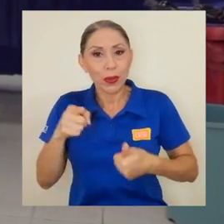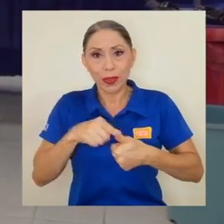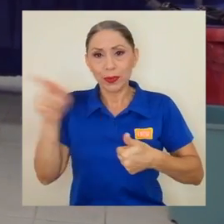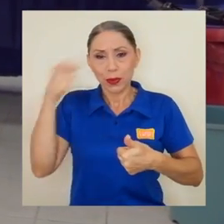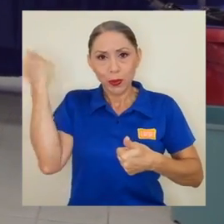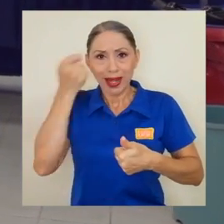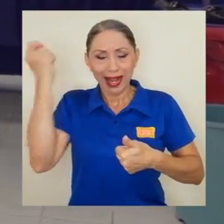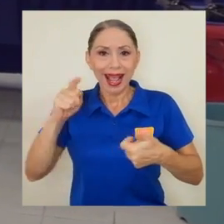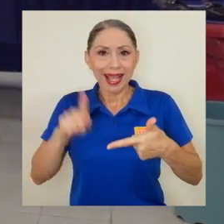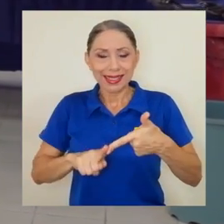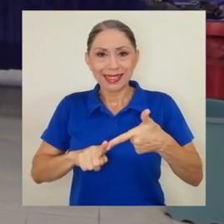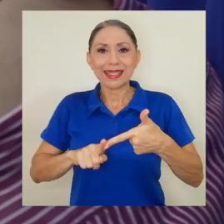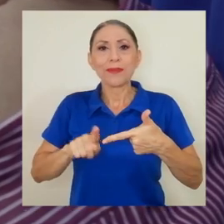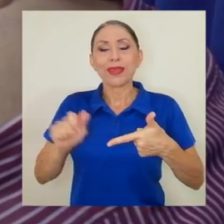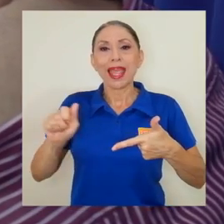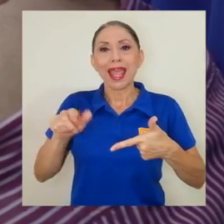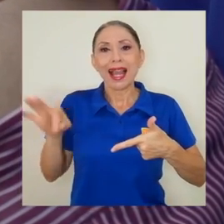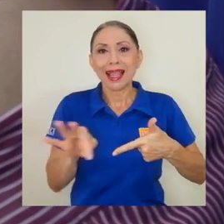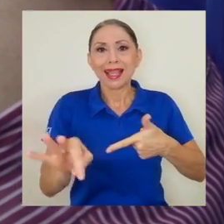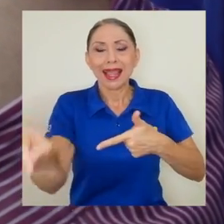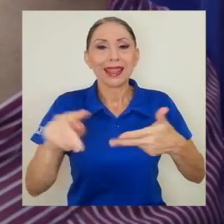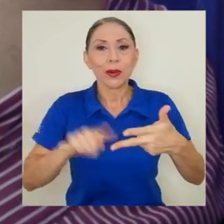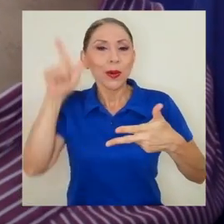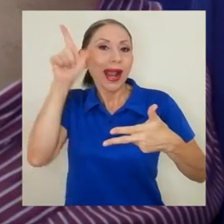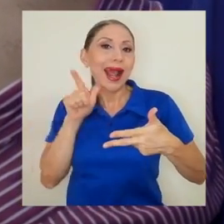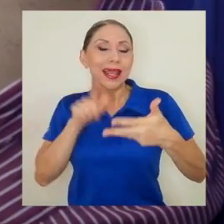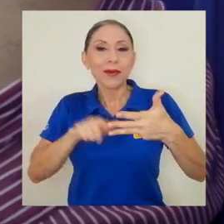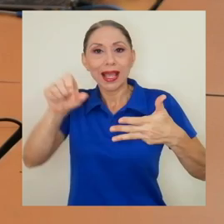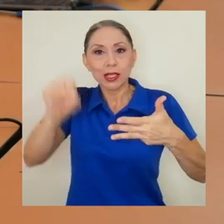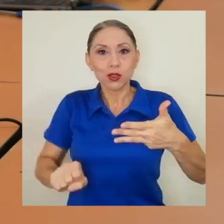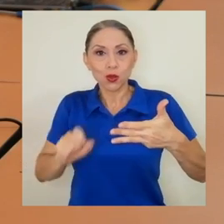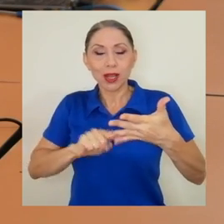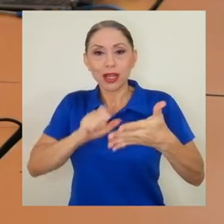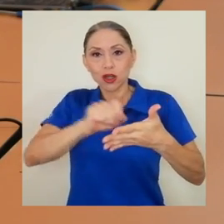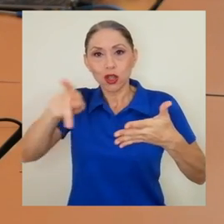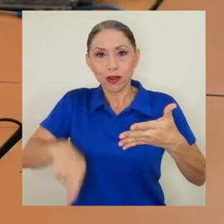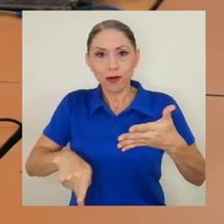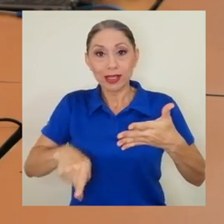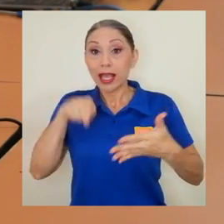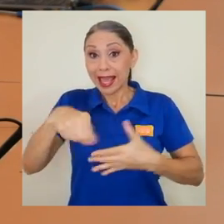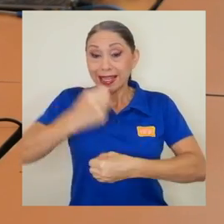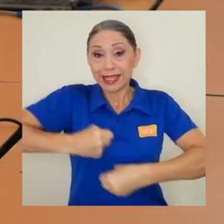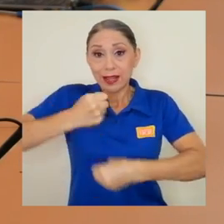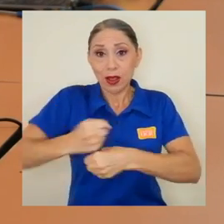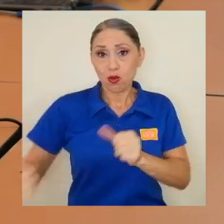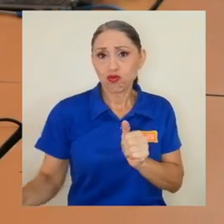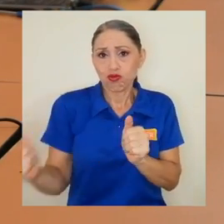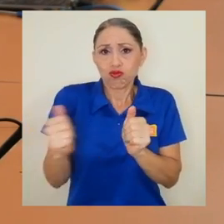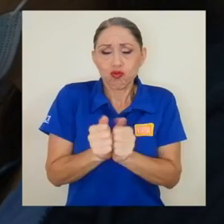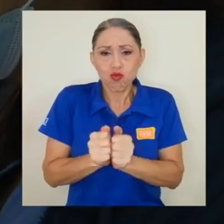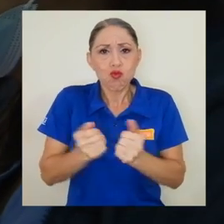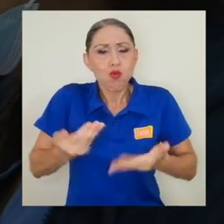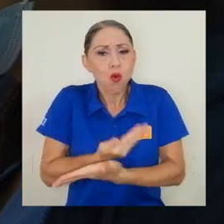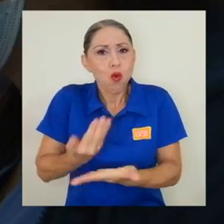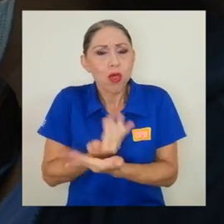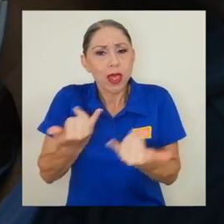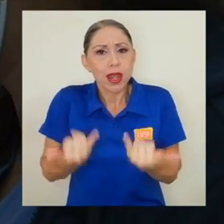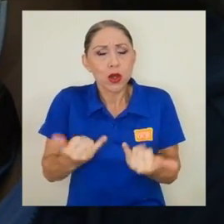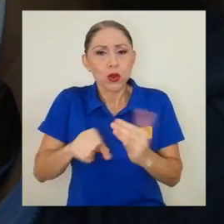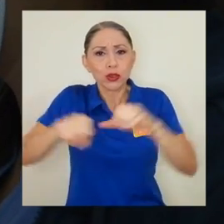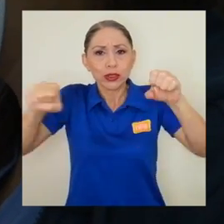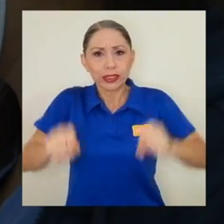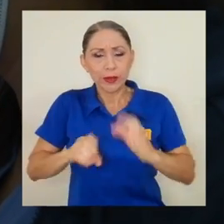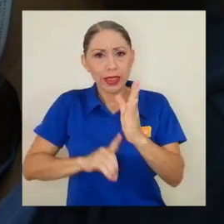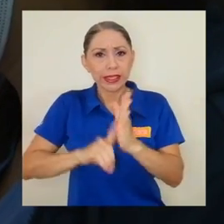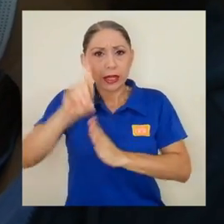las sedes de Guanacaste, el Atlántico, el Caribe, el Sur y Rodrigo Facio. Este aporte viene acompañado de un moderno sistema desarrollado por el